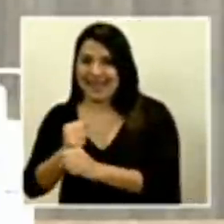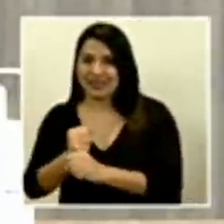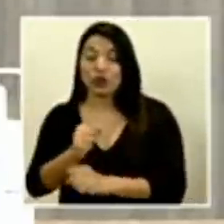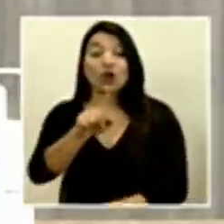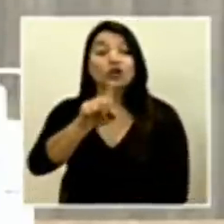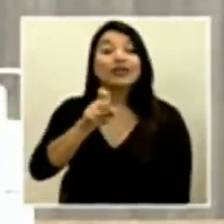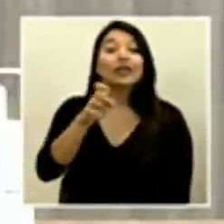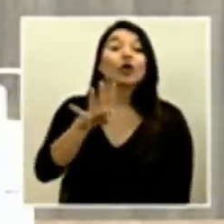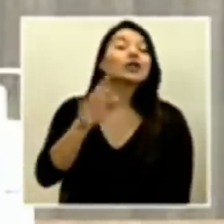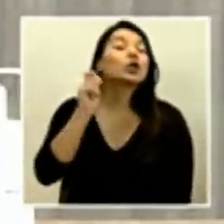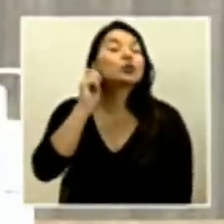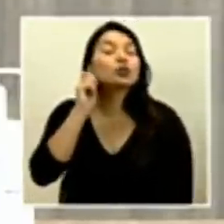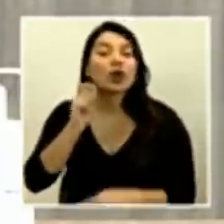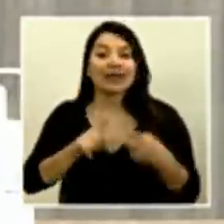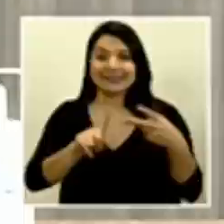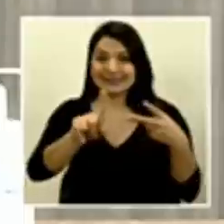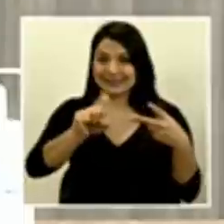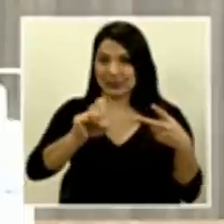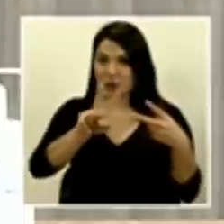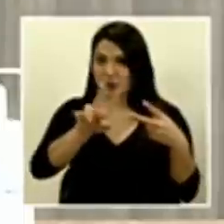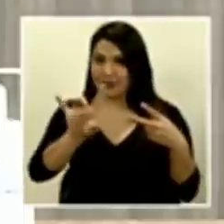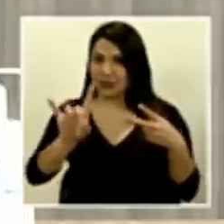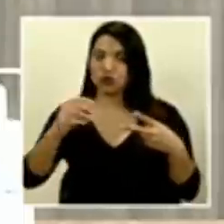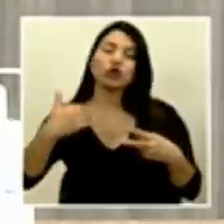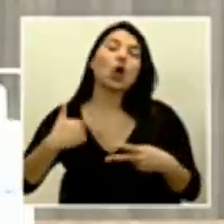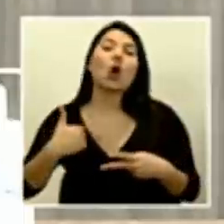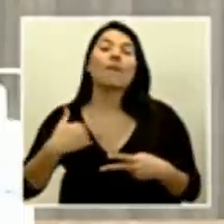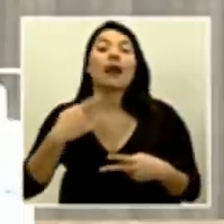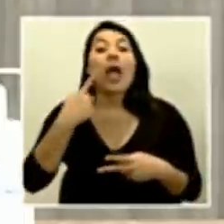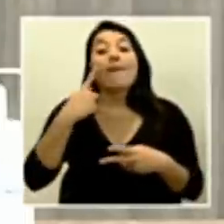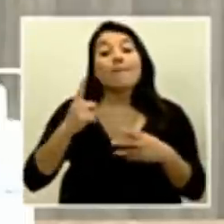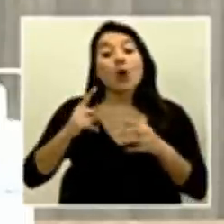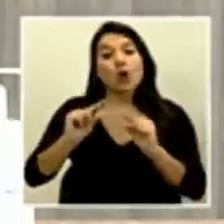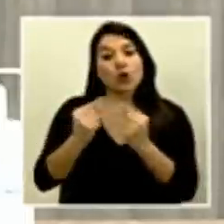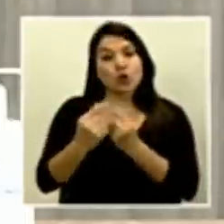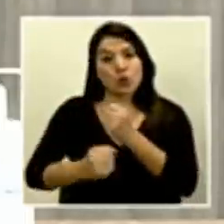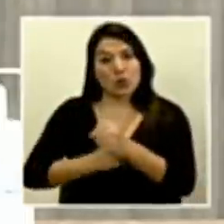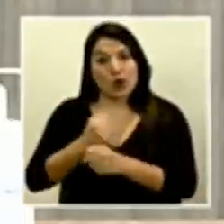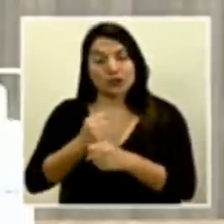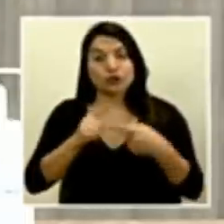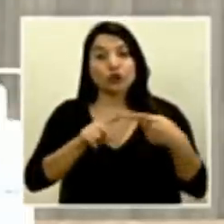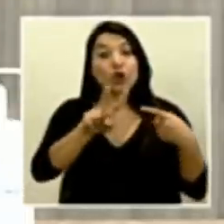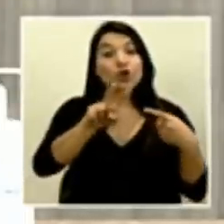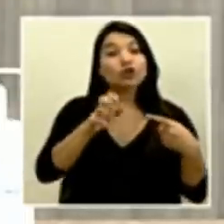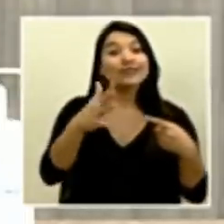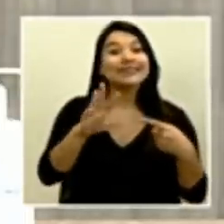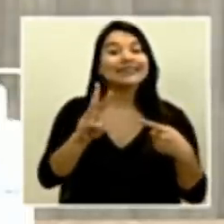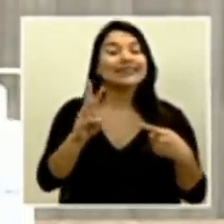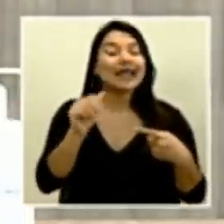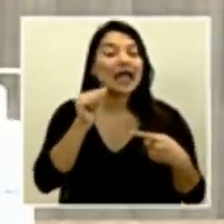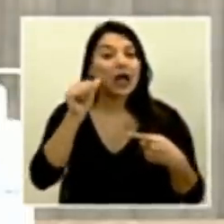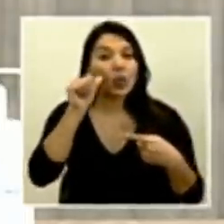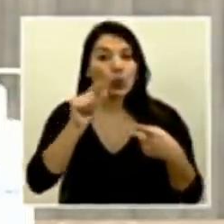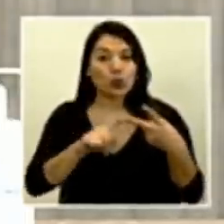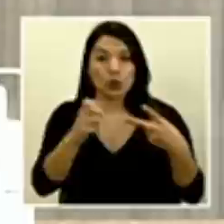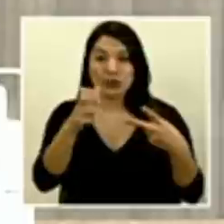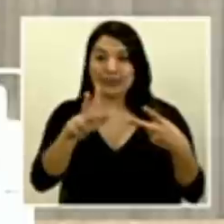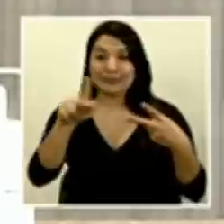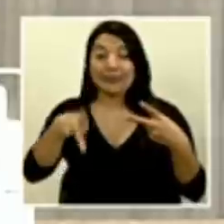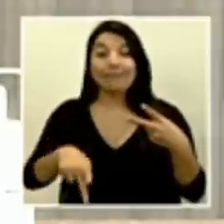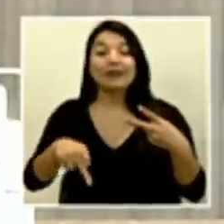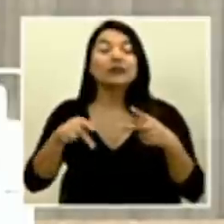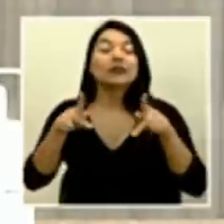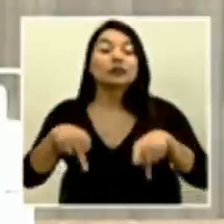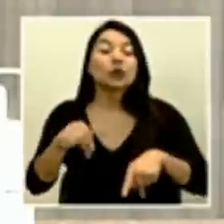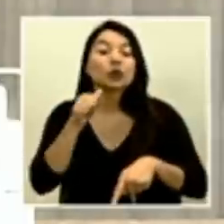128 hombres. Por edad tendríamos en los recuperados 216 adultos, 13 personas mayores y 13 menores